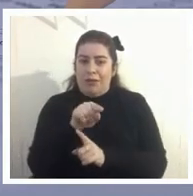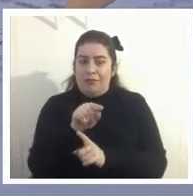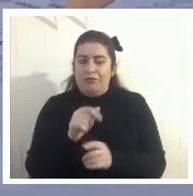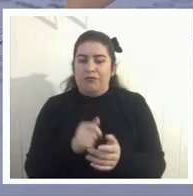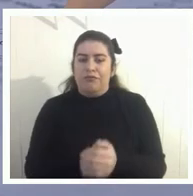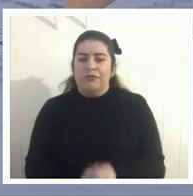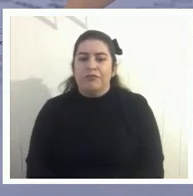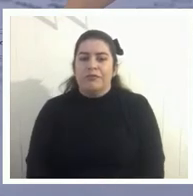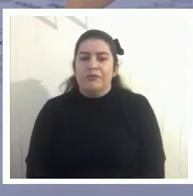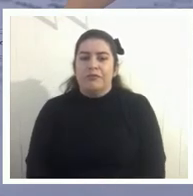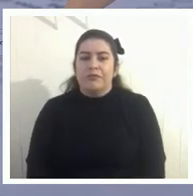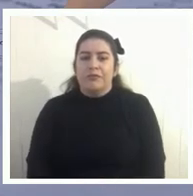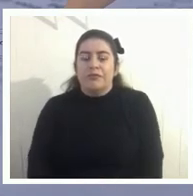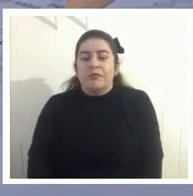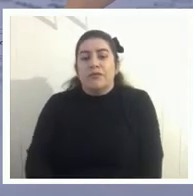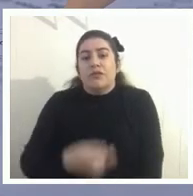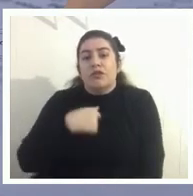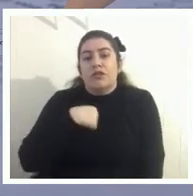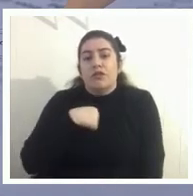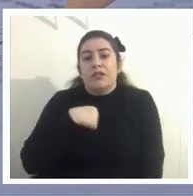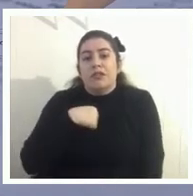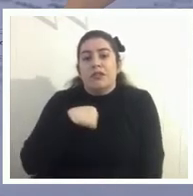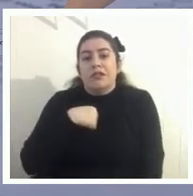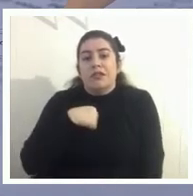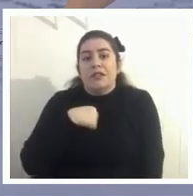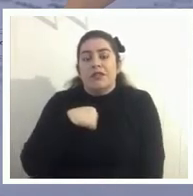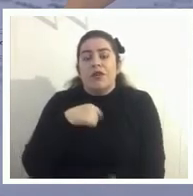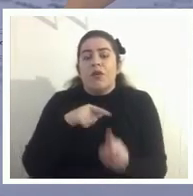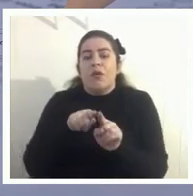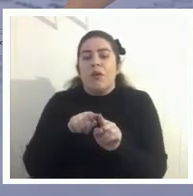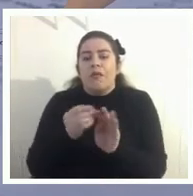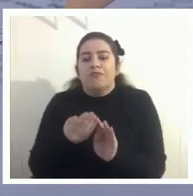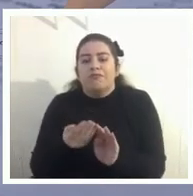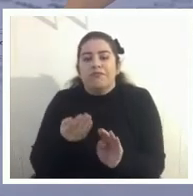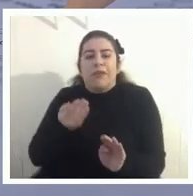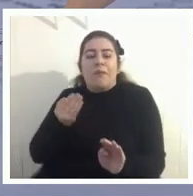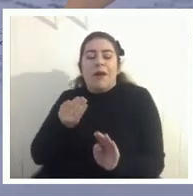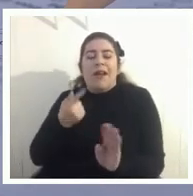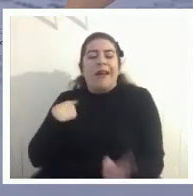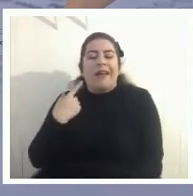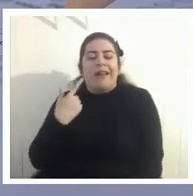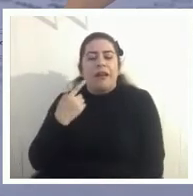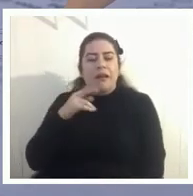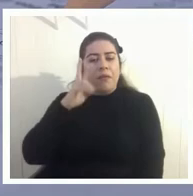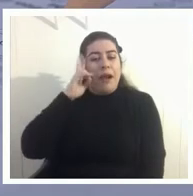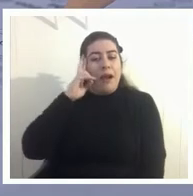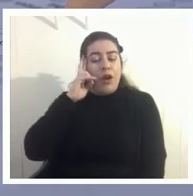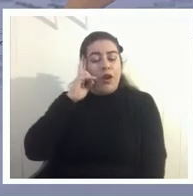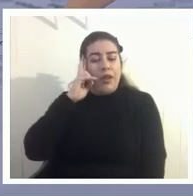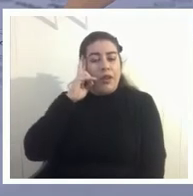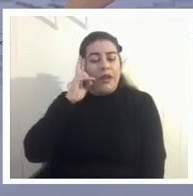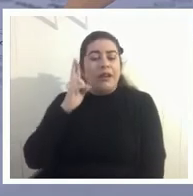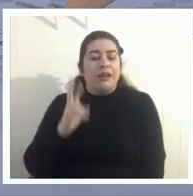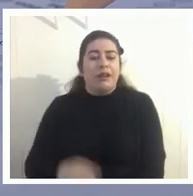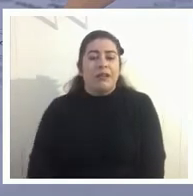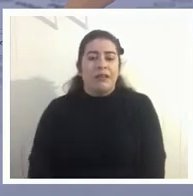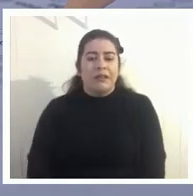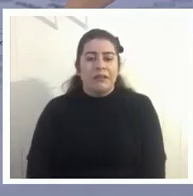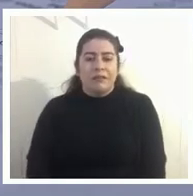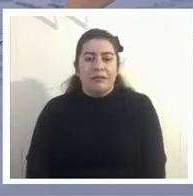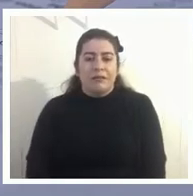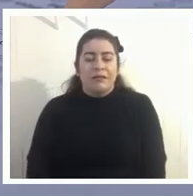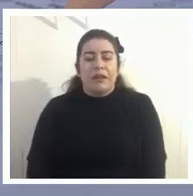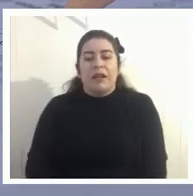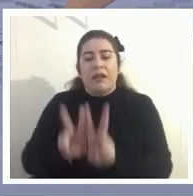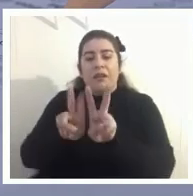yo quisiera como dar un paso hacia atrás un poquito solo para recordarnos cierto respecto de evaluación